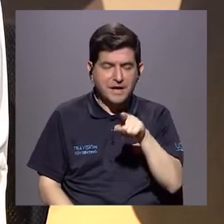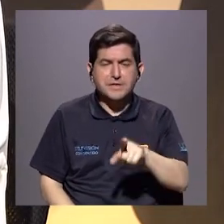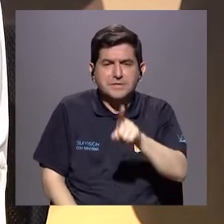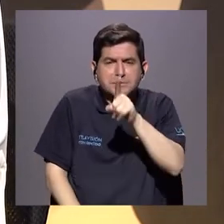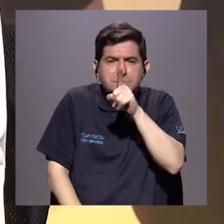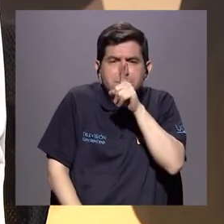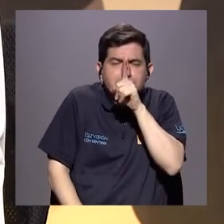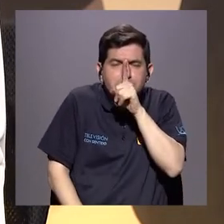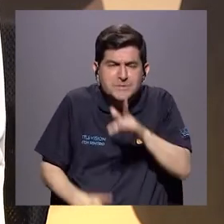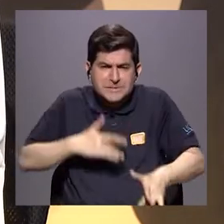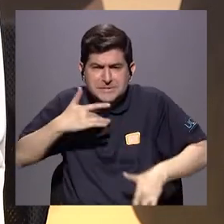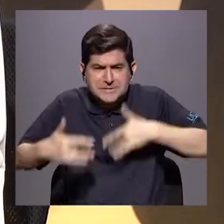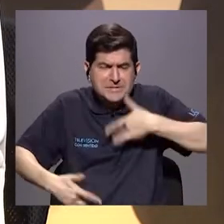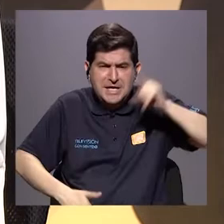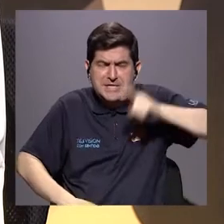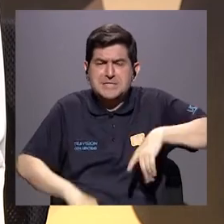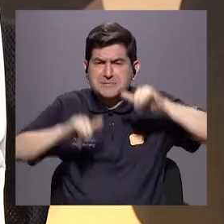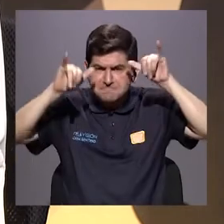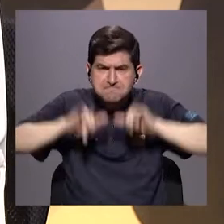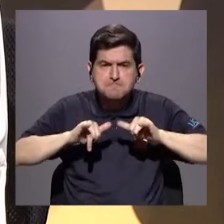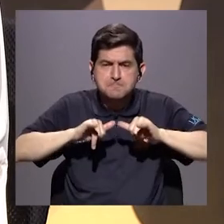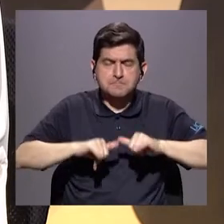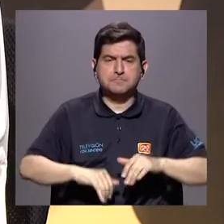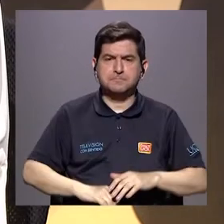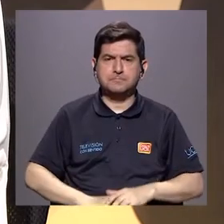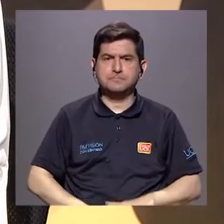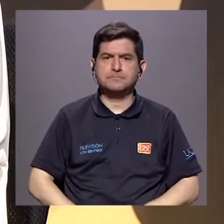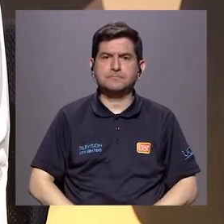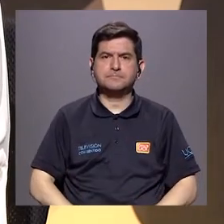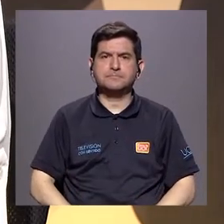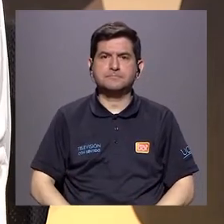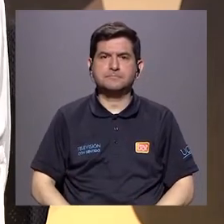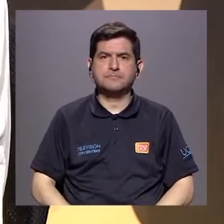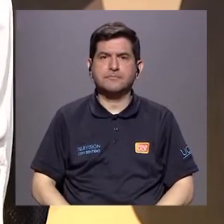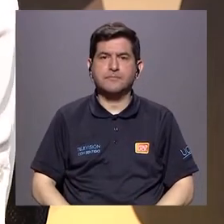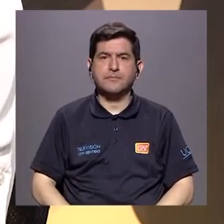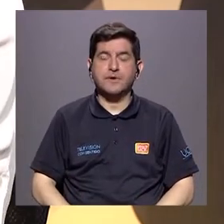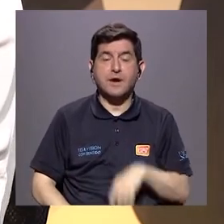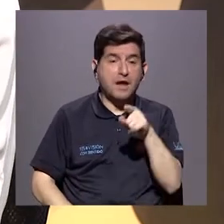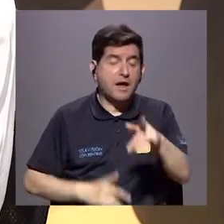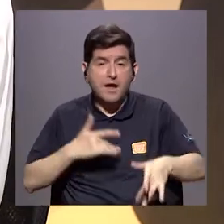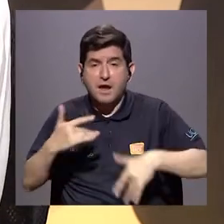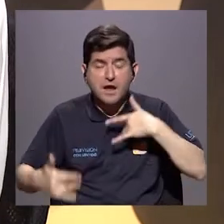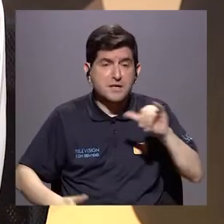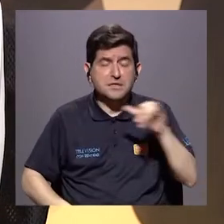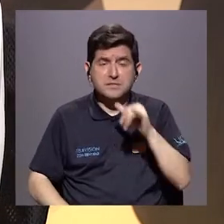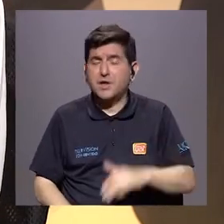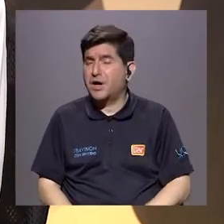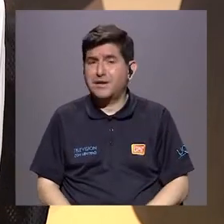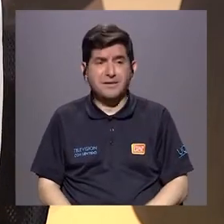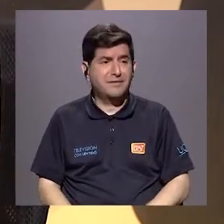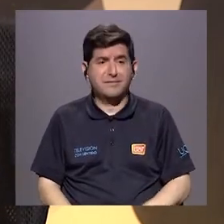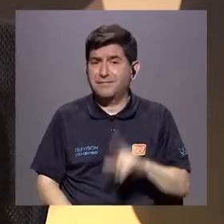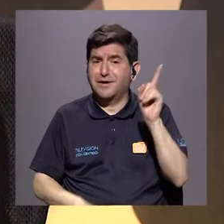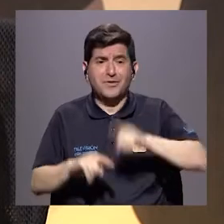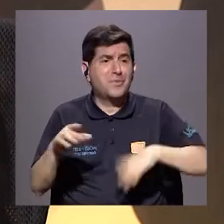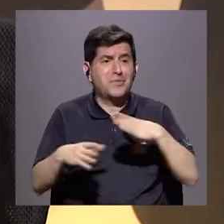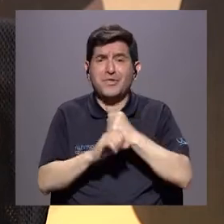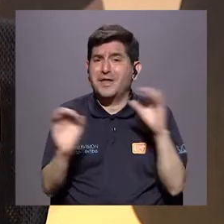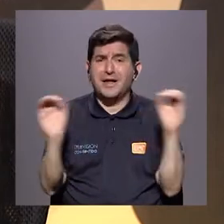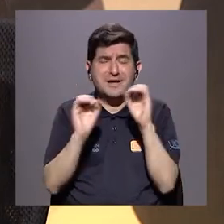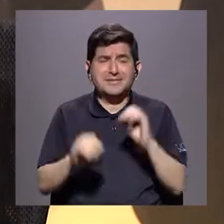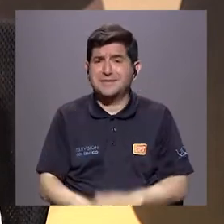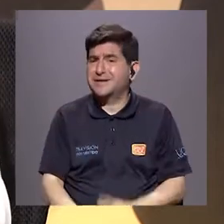ese silencio él siente que lo debe guardar, entonces eso lo hace sentir a la vez impotente, indefenso,